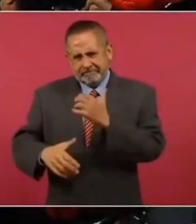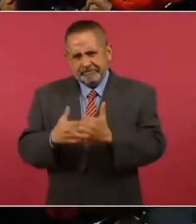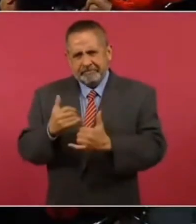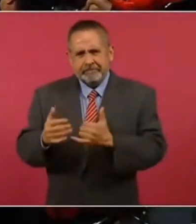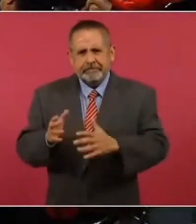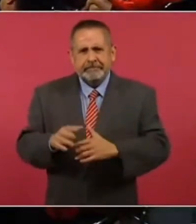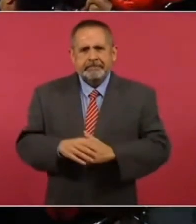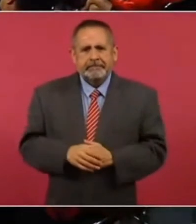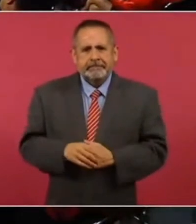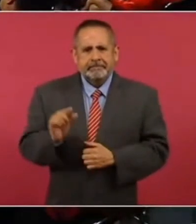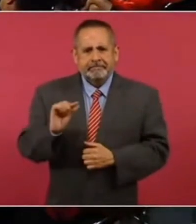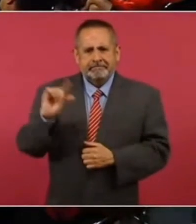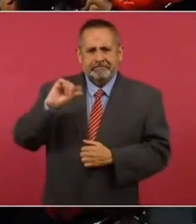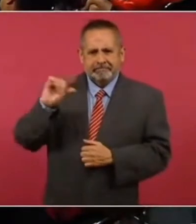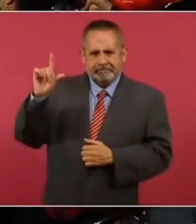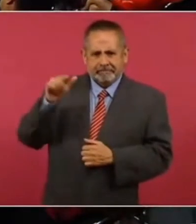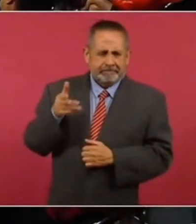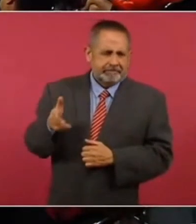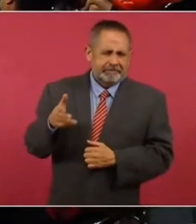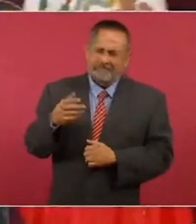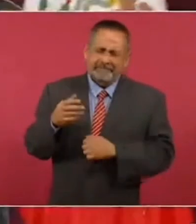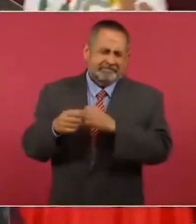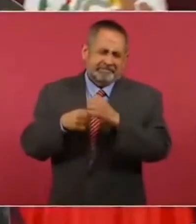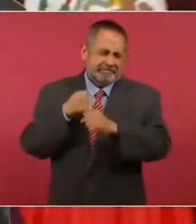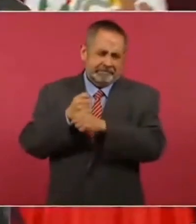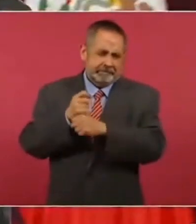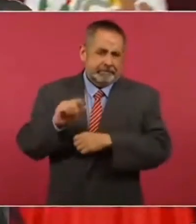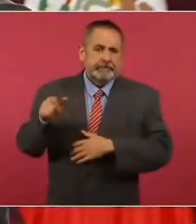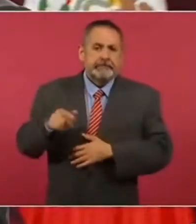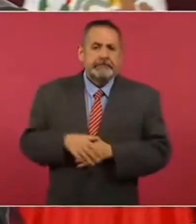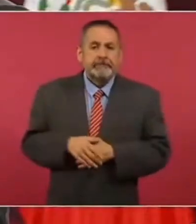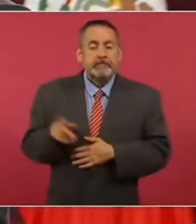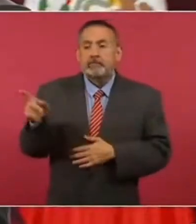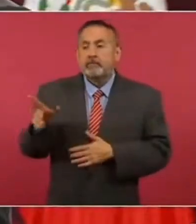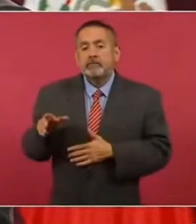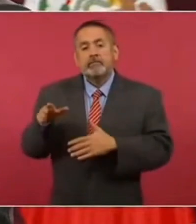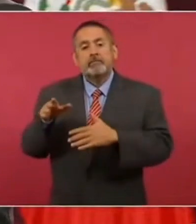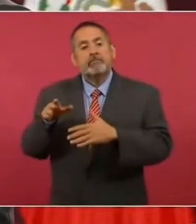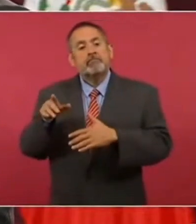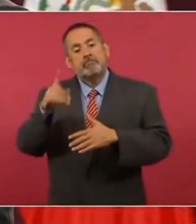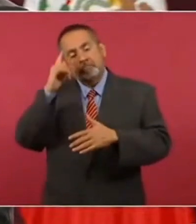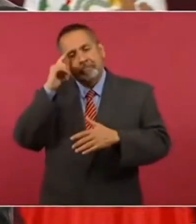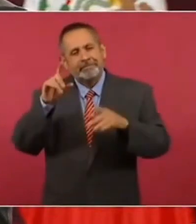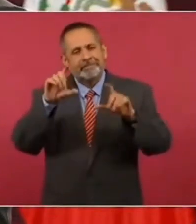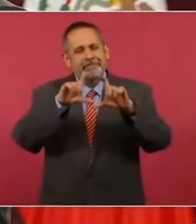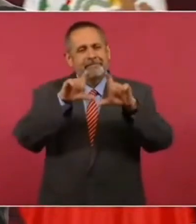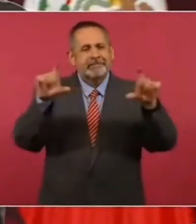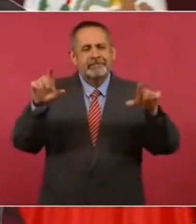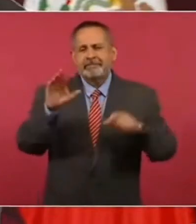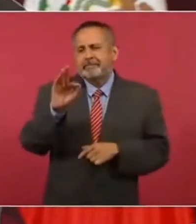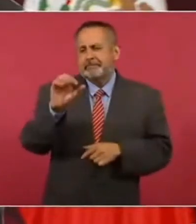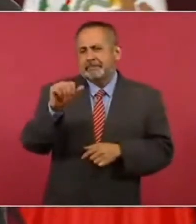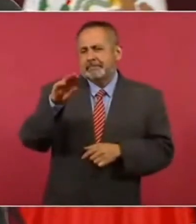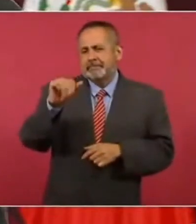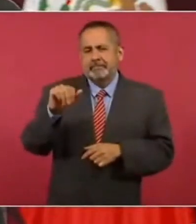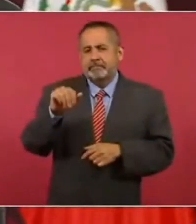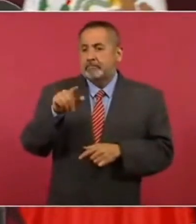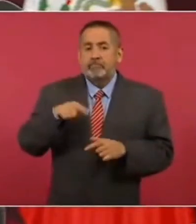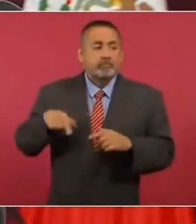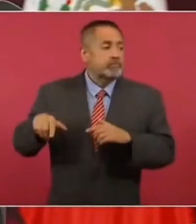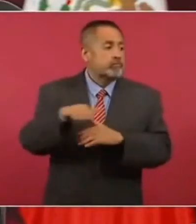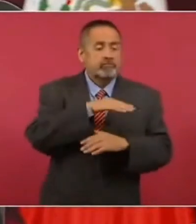de grandes ligas, de todos los tiempos. Entró al Salón de la Fama por unanimidad.